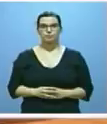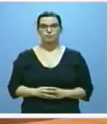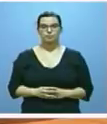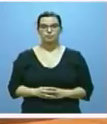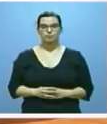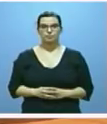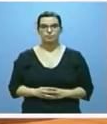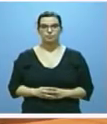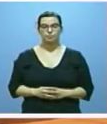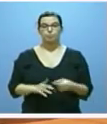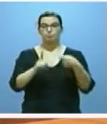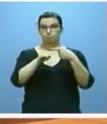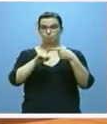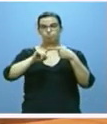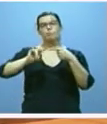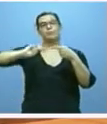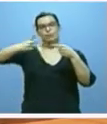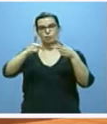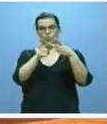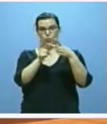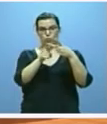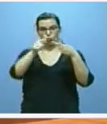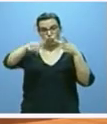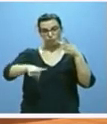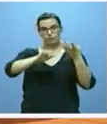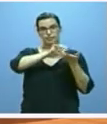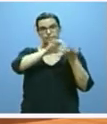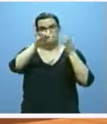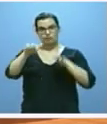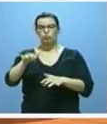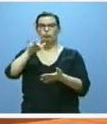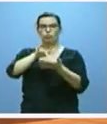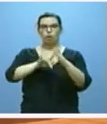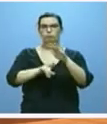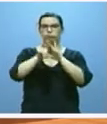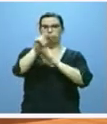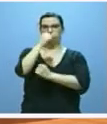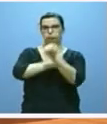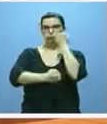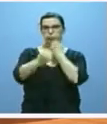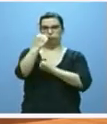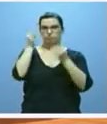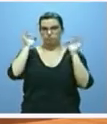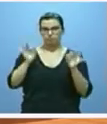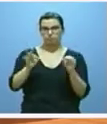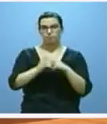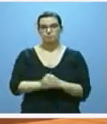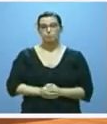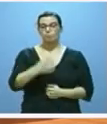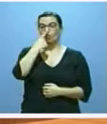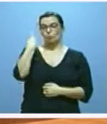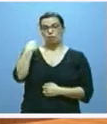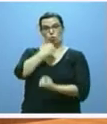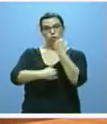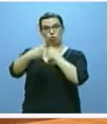El segundo factor es que en Castilla y León se está produciendo hoy crecimiento económico. En 2016 nuestra